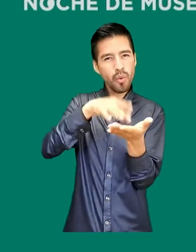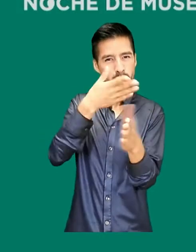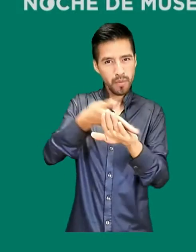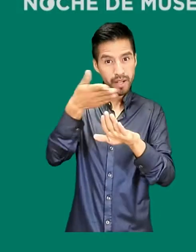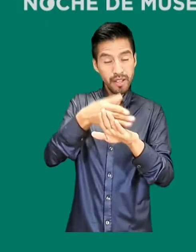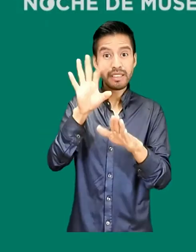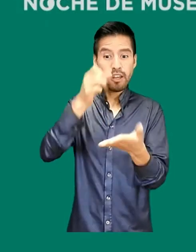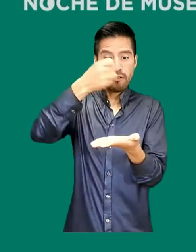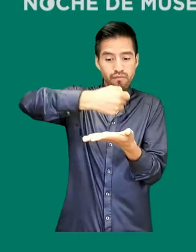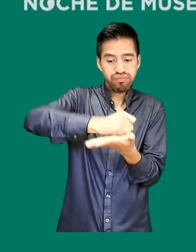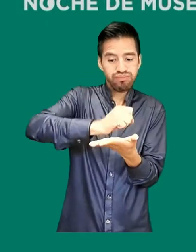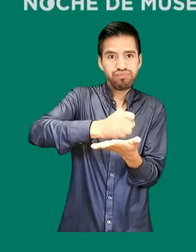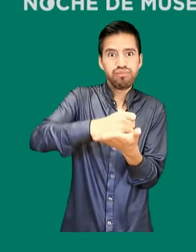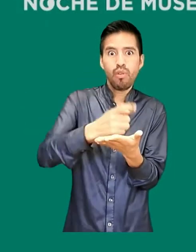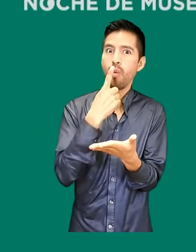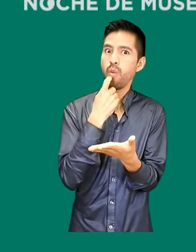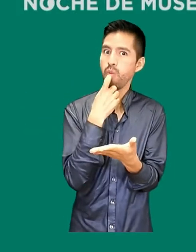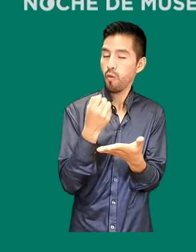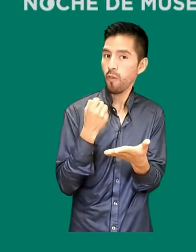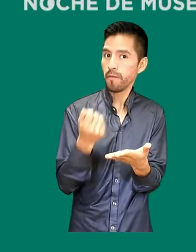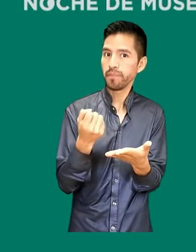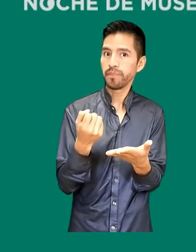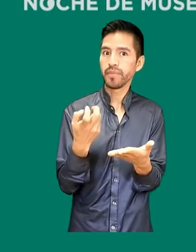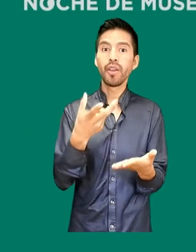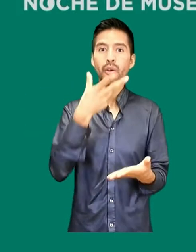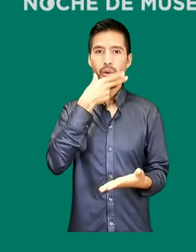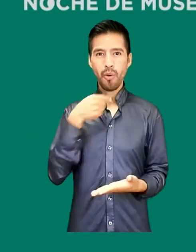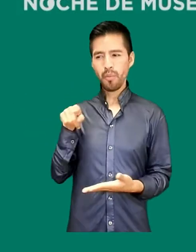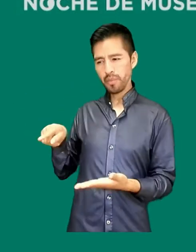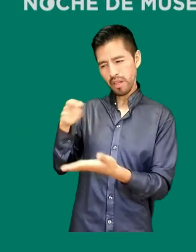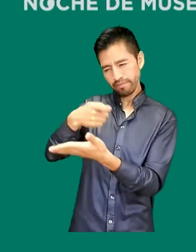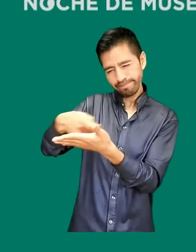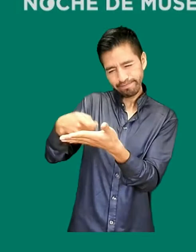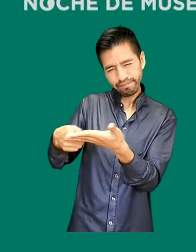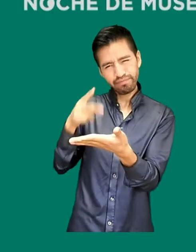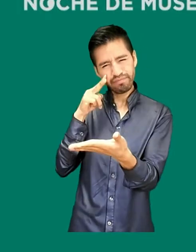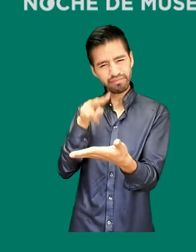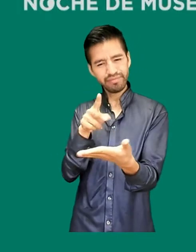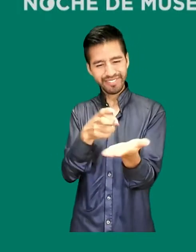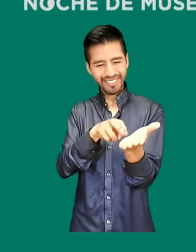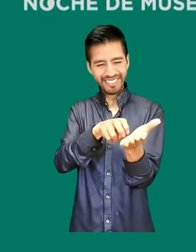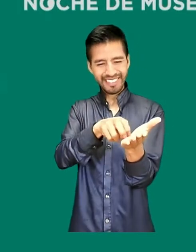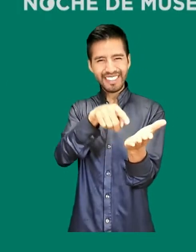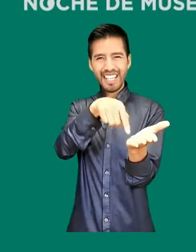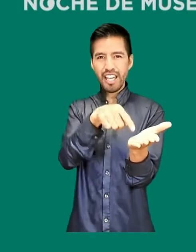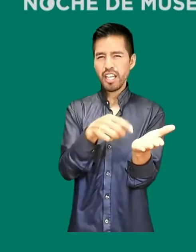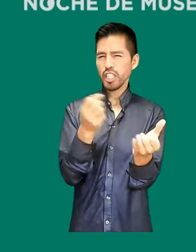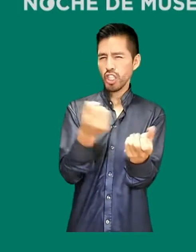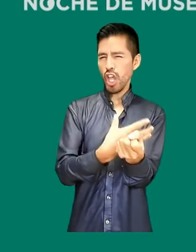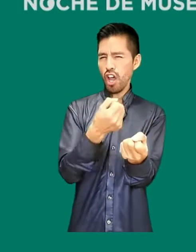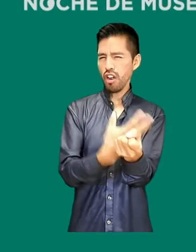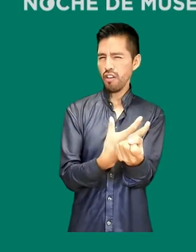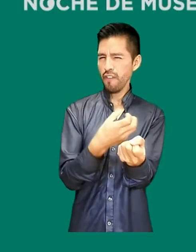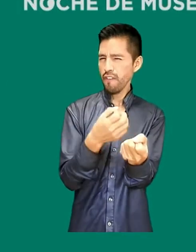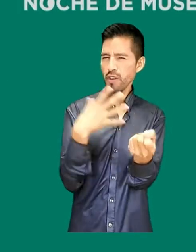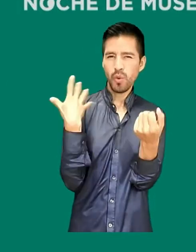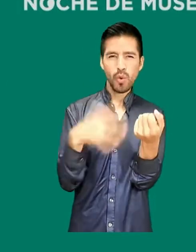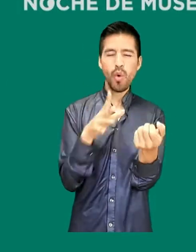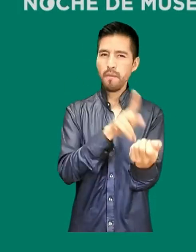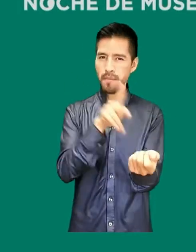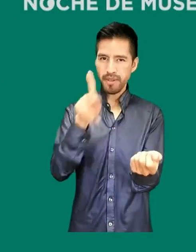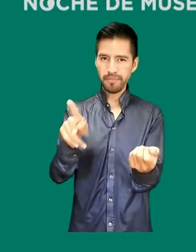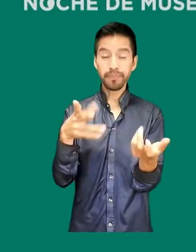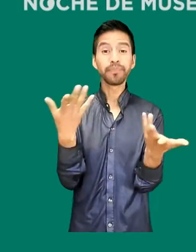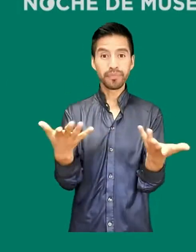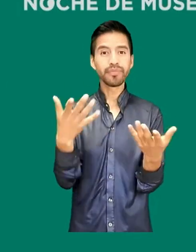se presiona suelta un rojo intenso. Bernardino de Sahagún decía que era firme como la sangre, como sangre fresca. En Mesoamérica se